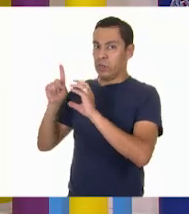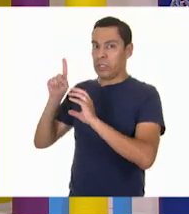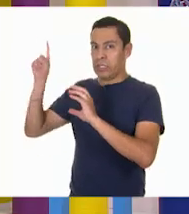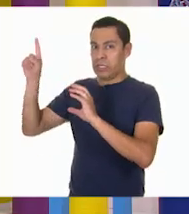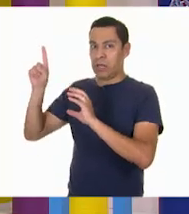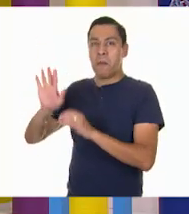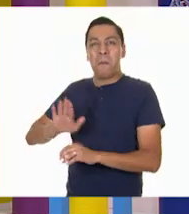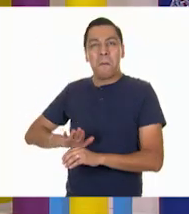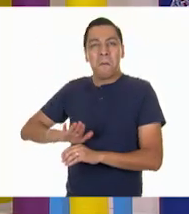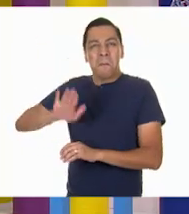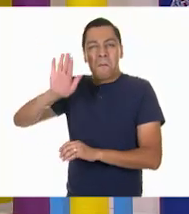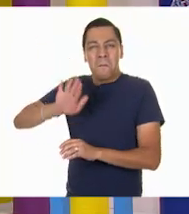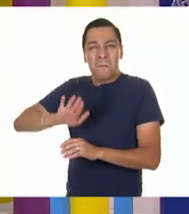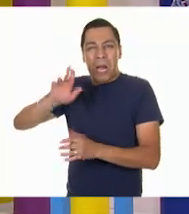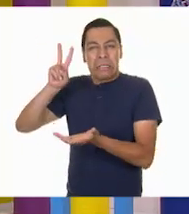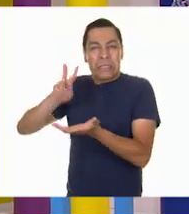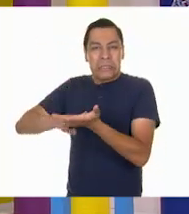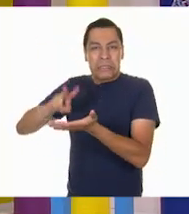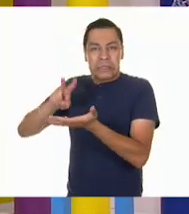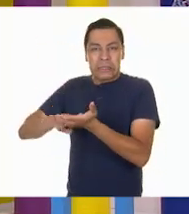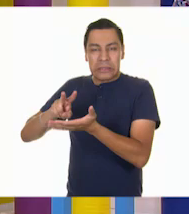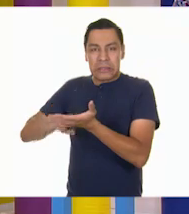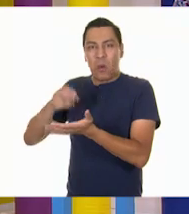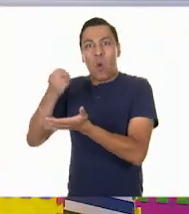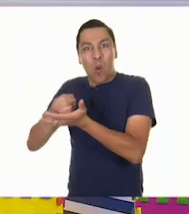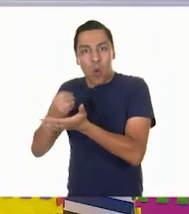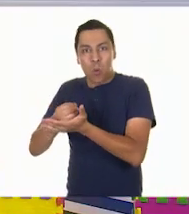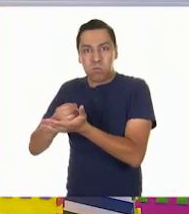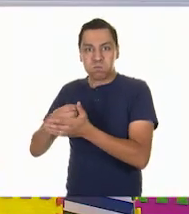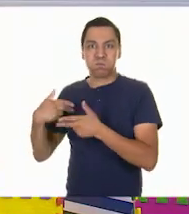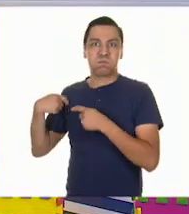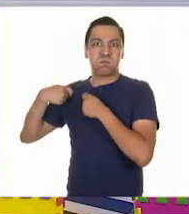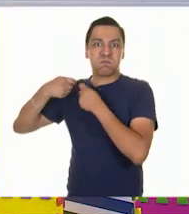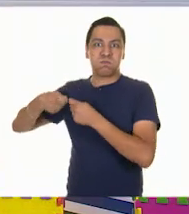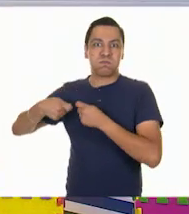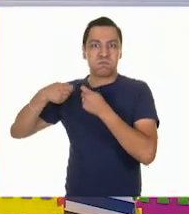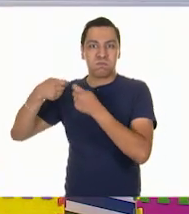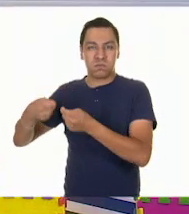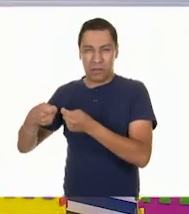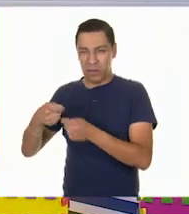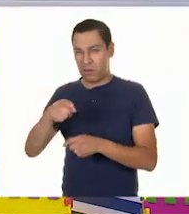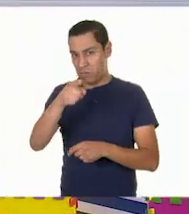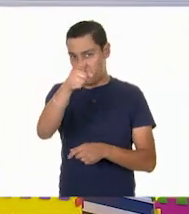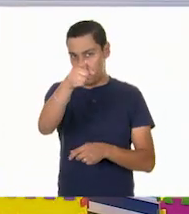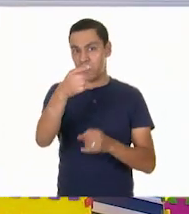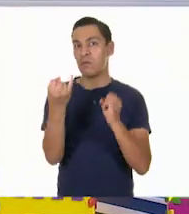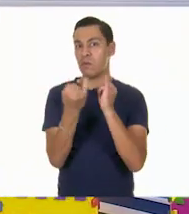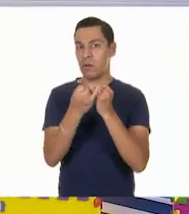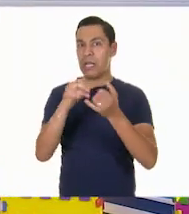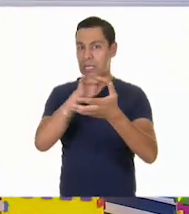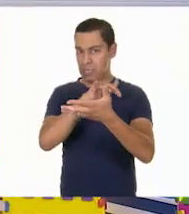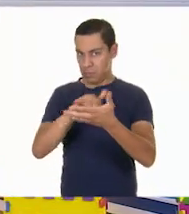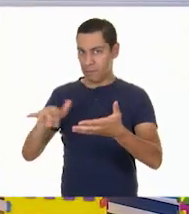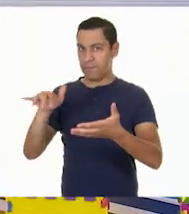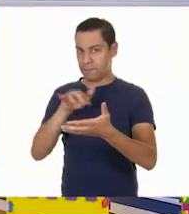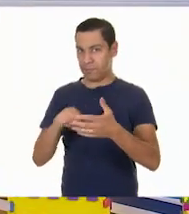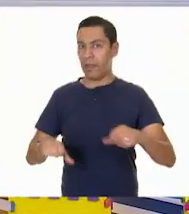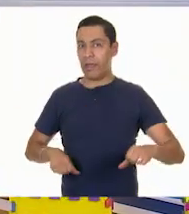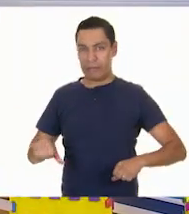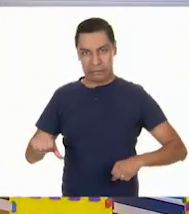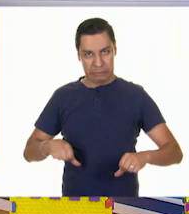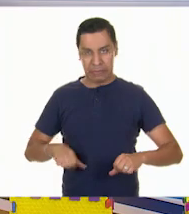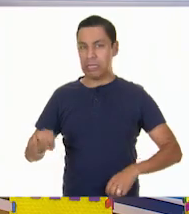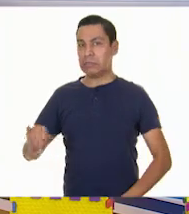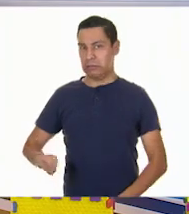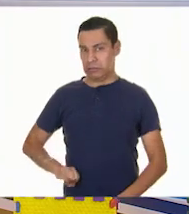como un tesoro familiar. Es un Porque seguramente pasó de generación en generación. La lectura también es una actividad retreativa muy bonita e